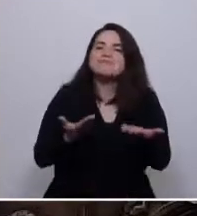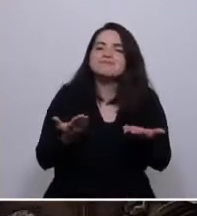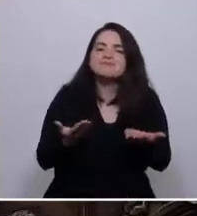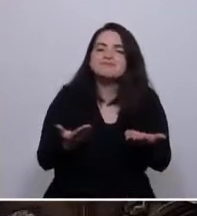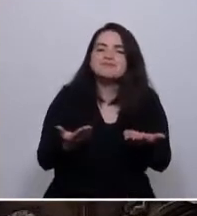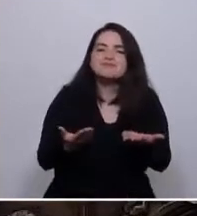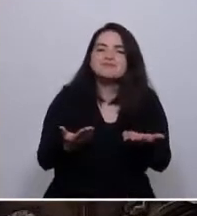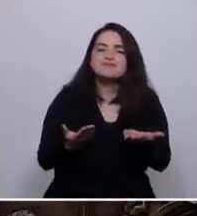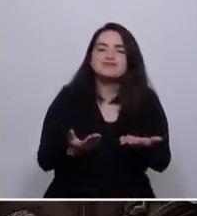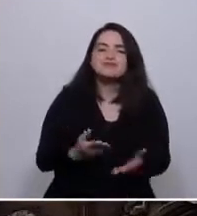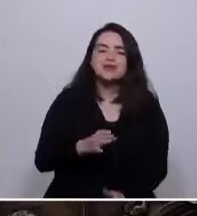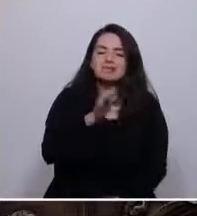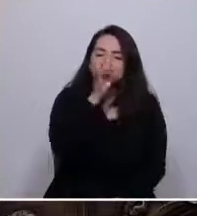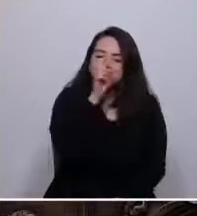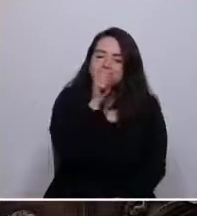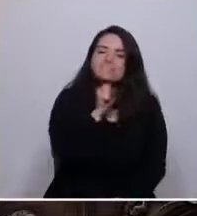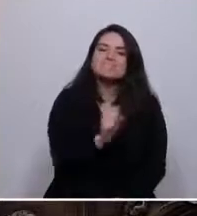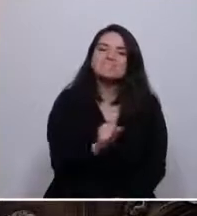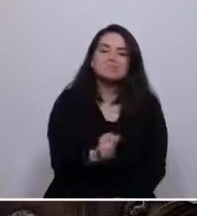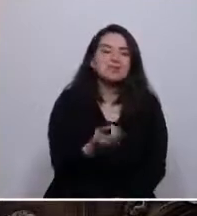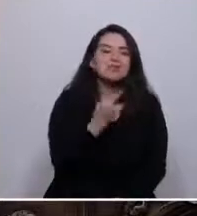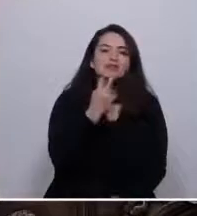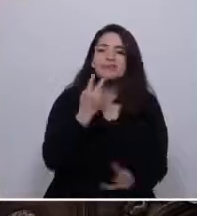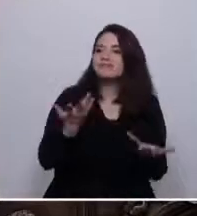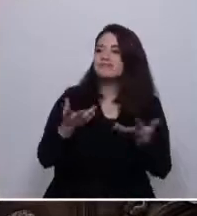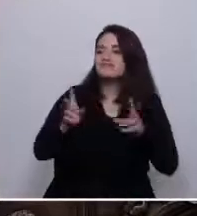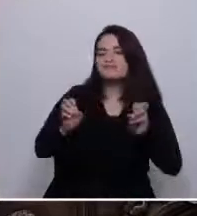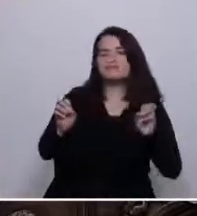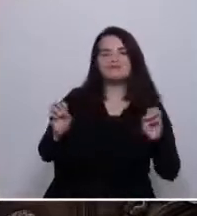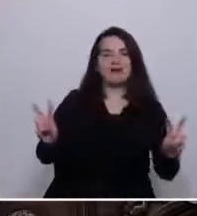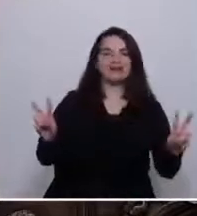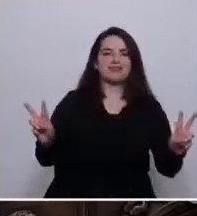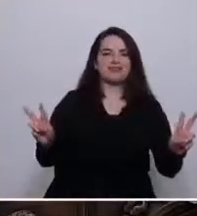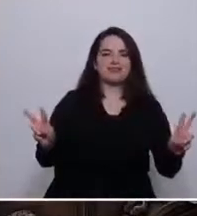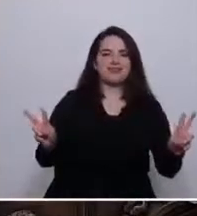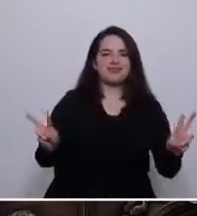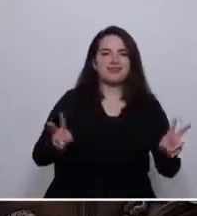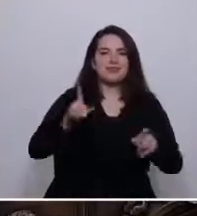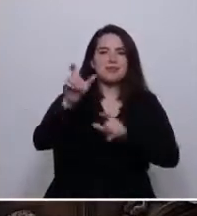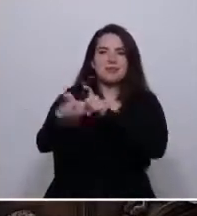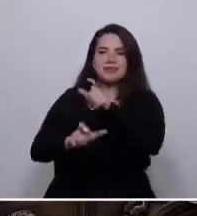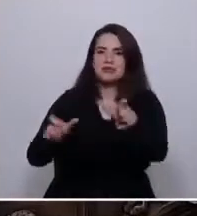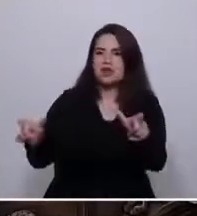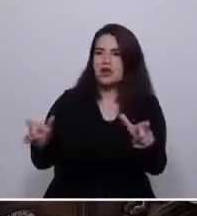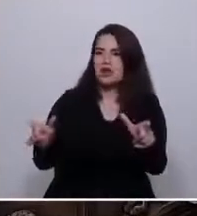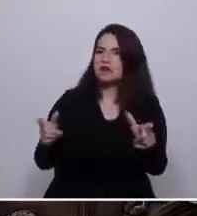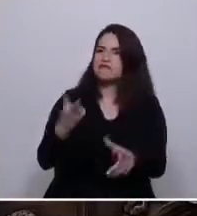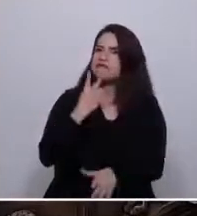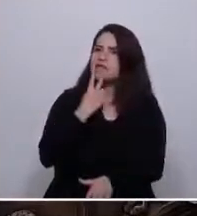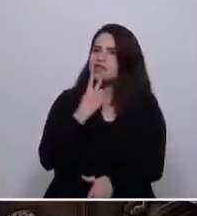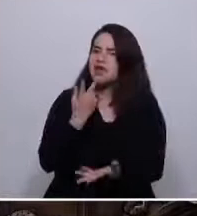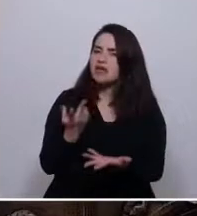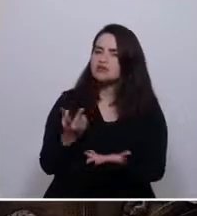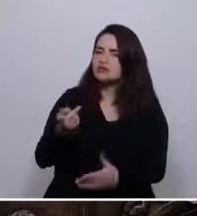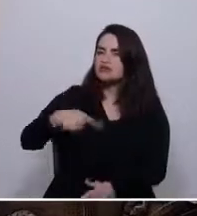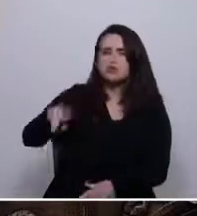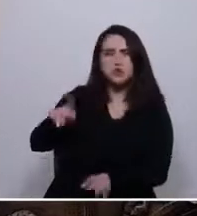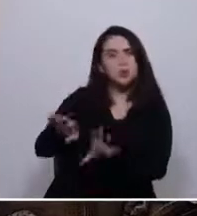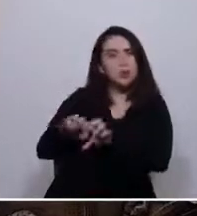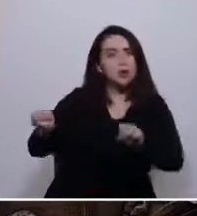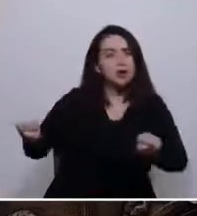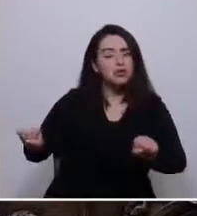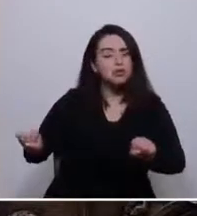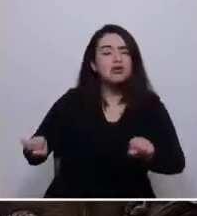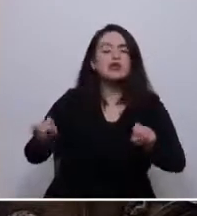resignarnos a vivir en paz con quienes tienen creencias y modos de vida que reprobamos, aunque